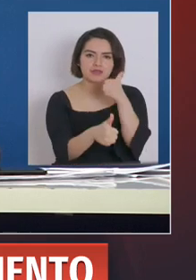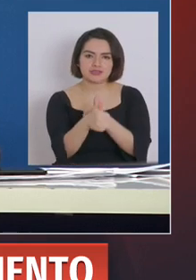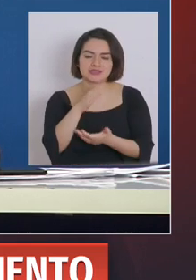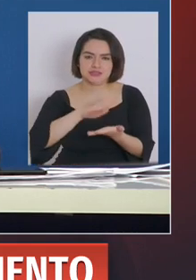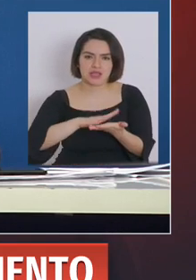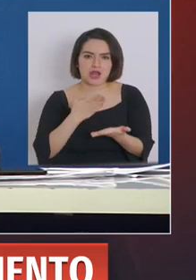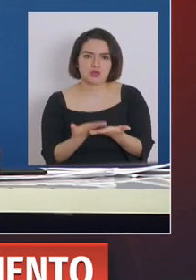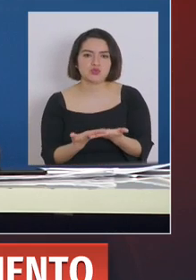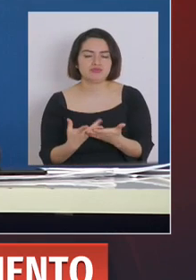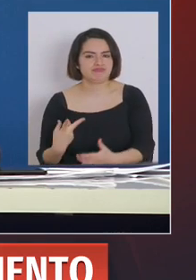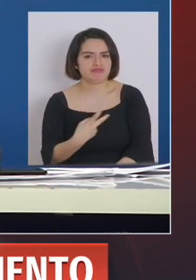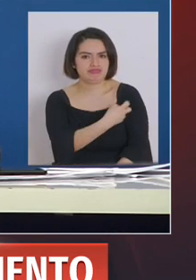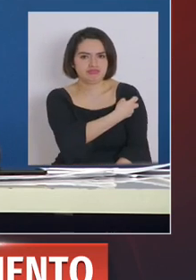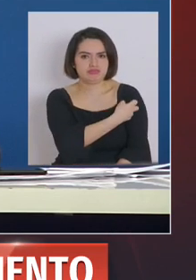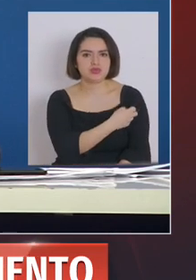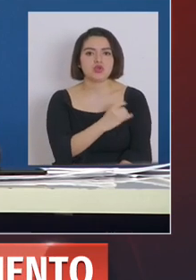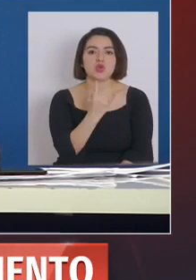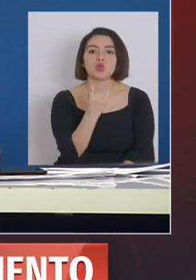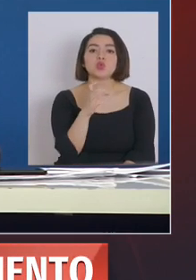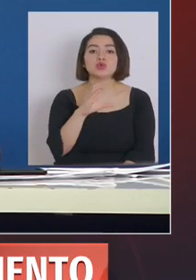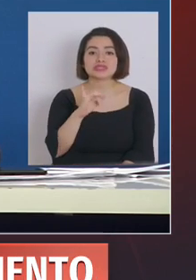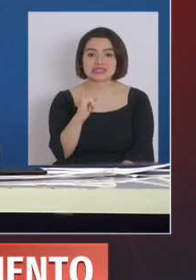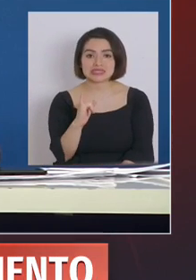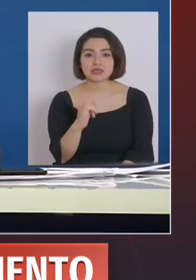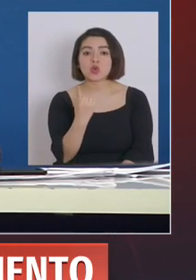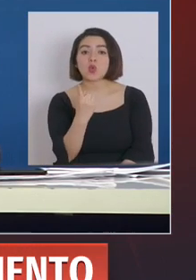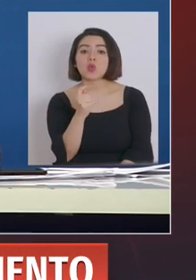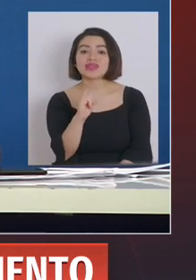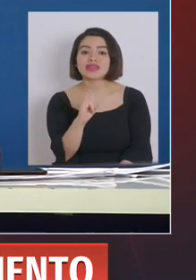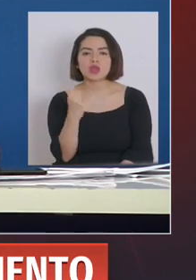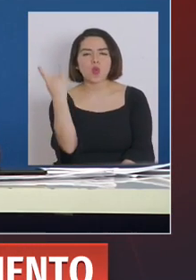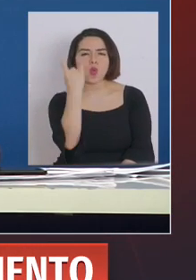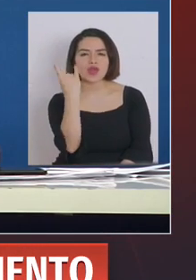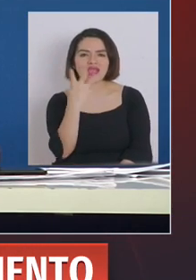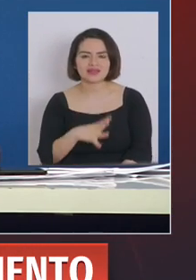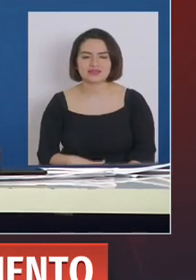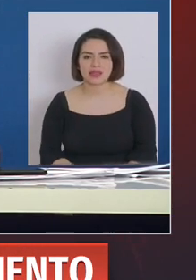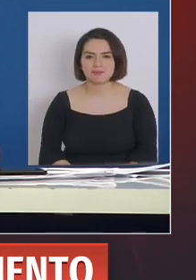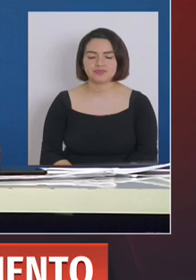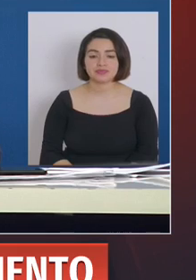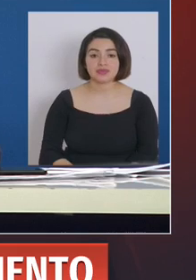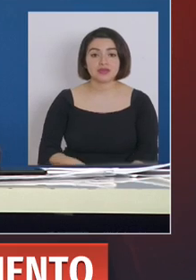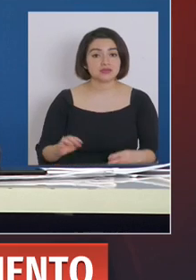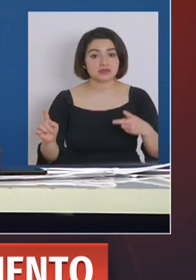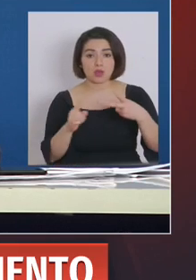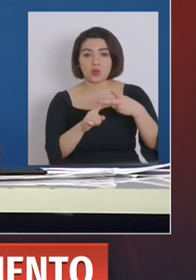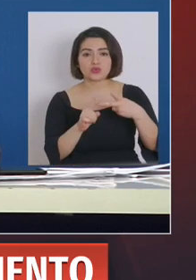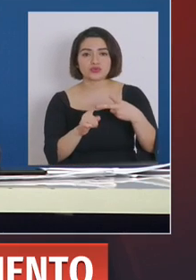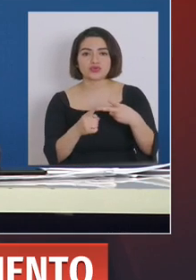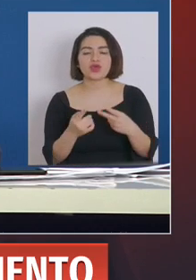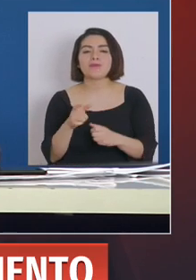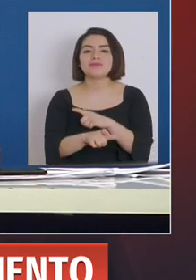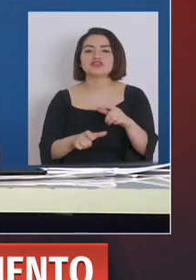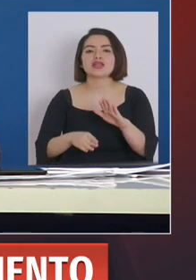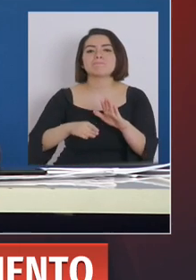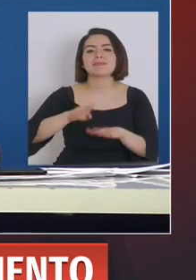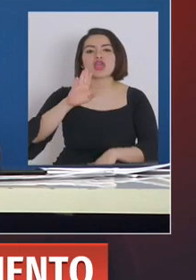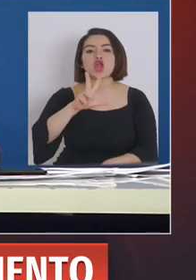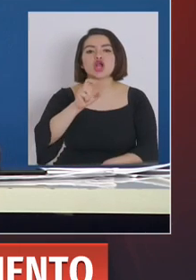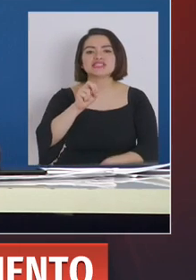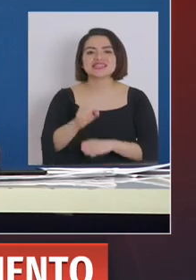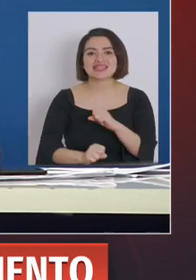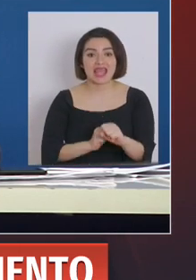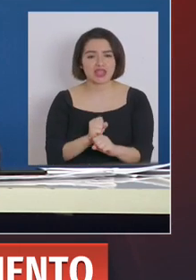salud que están en las UCI, en la UTI, en urgencias. Y en segundo lugar, agregamos a los mayores de 80 años. ¿Por qué?